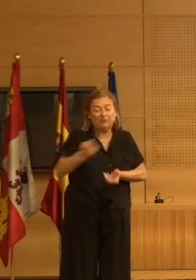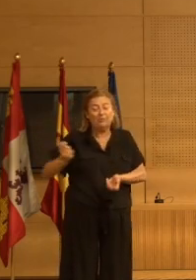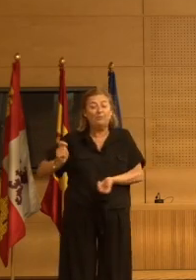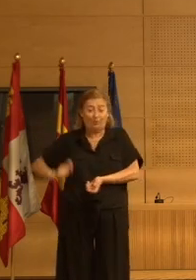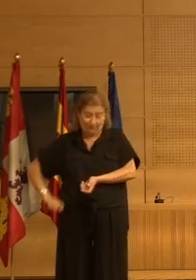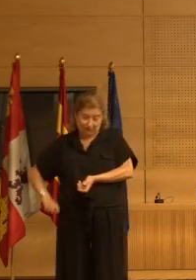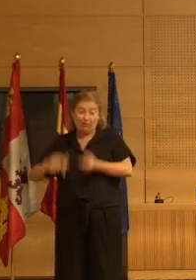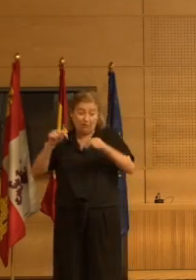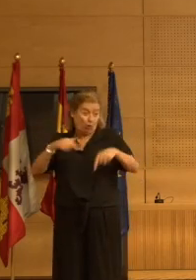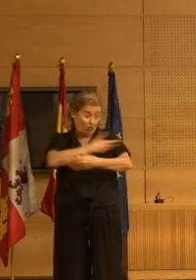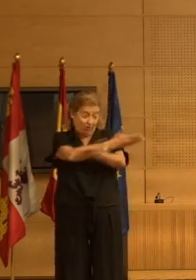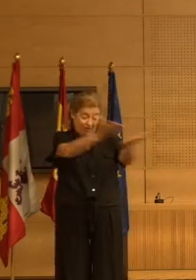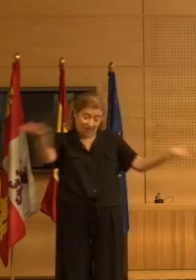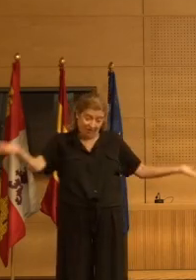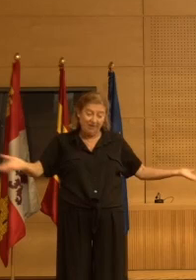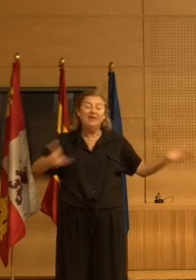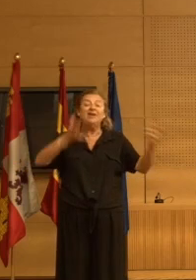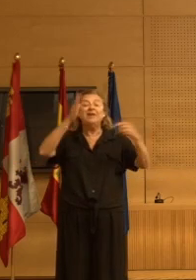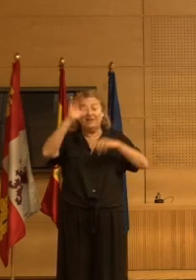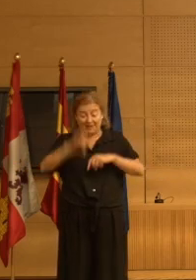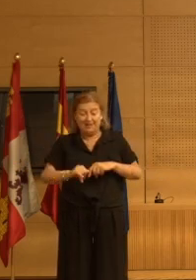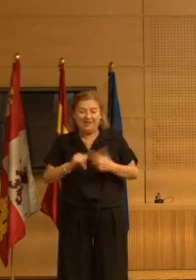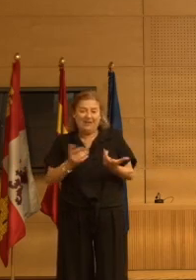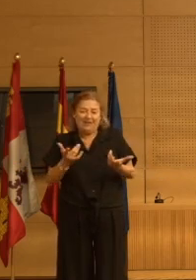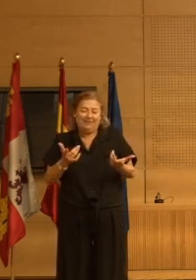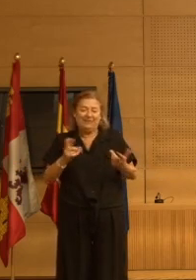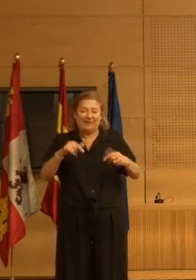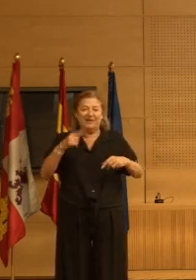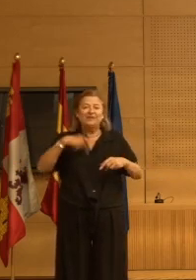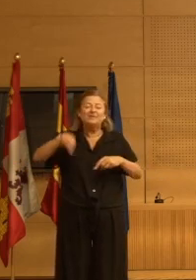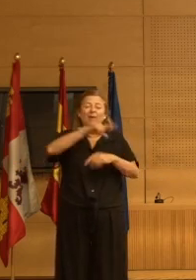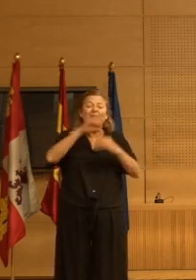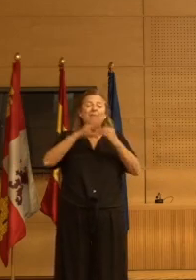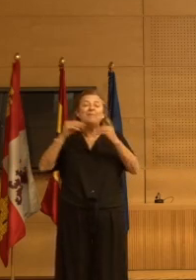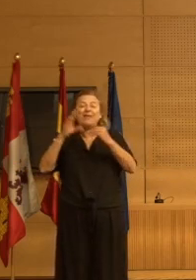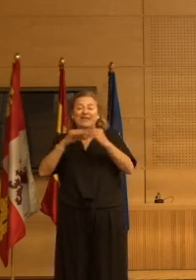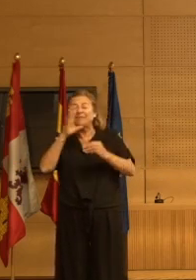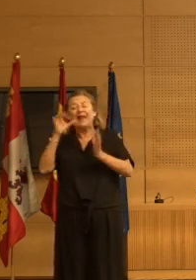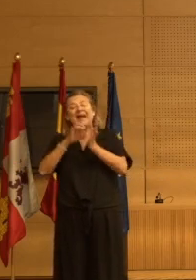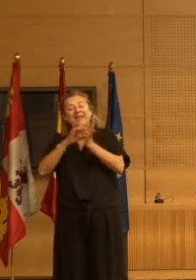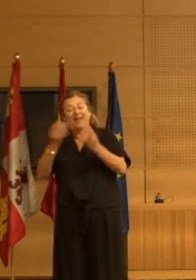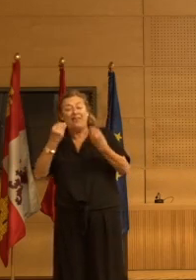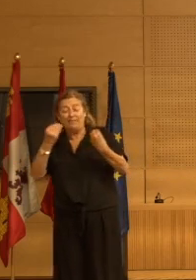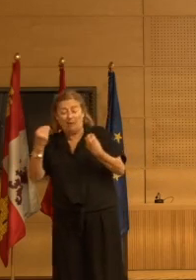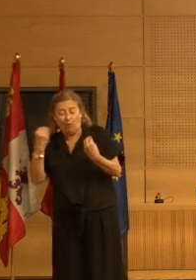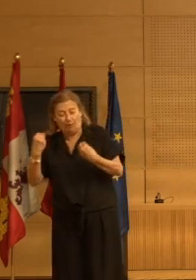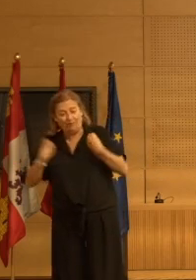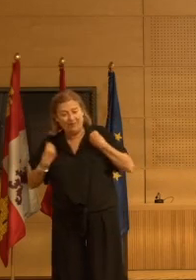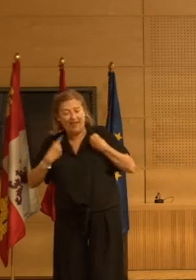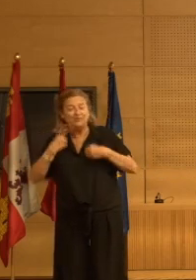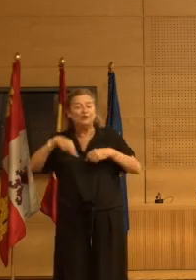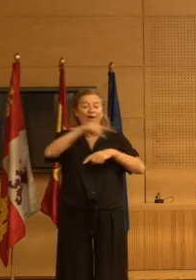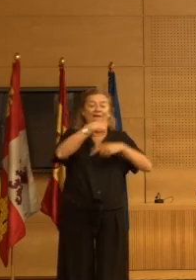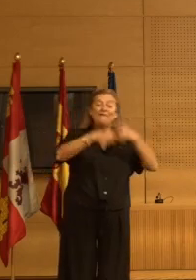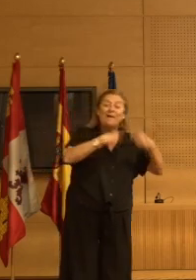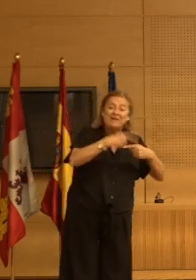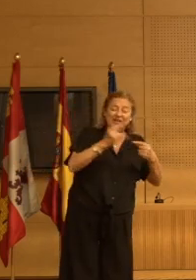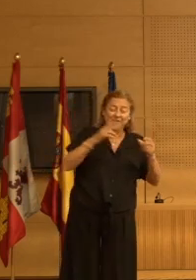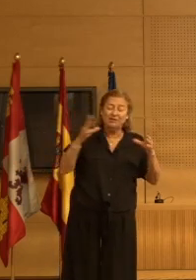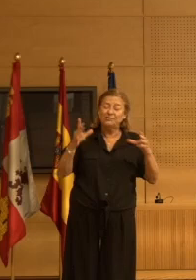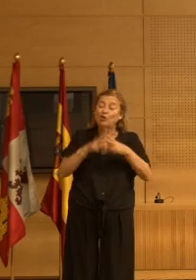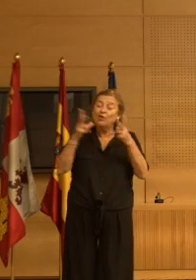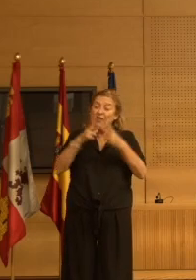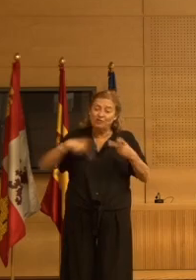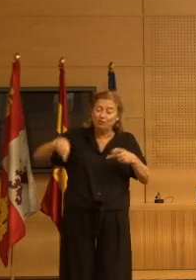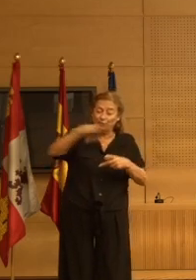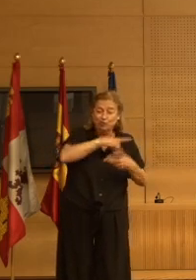para eso estamos hoy aquí y los beneficiados no lo duden van a ser nuestros pacientes en calidad de vida sus familias y la sociedad en su conjunto con